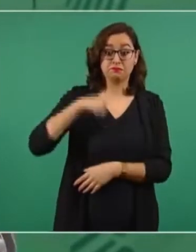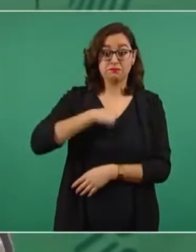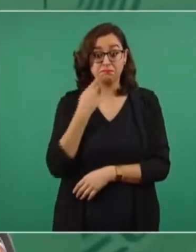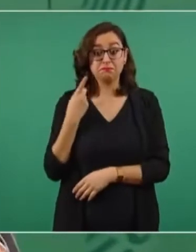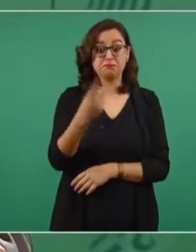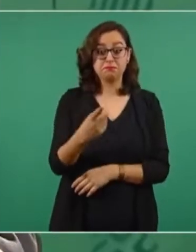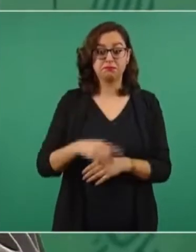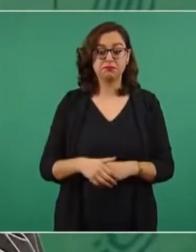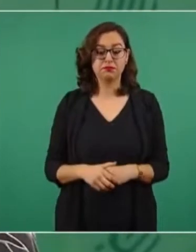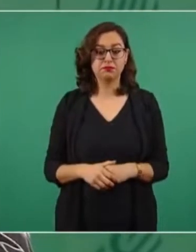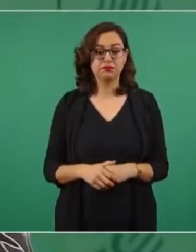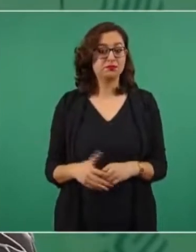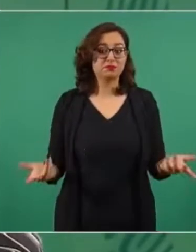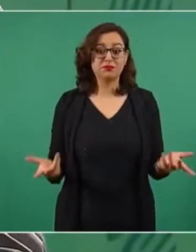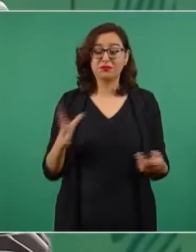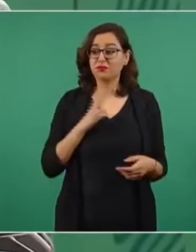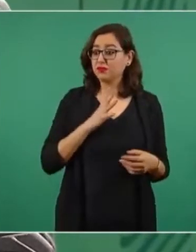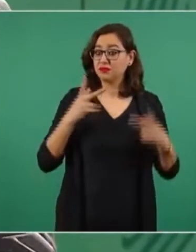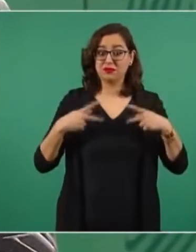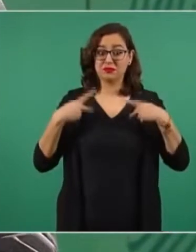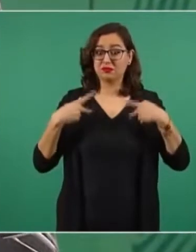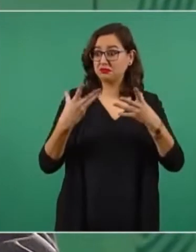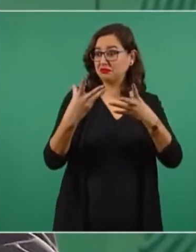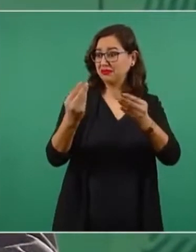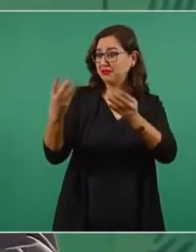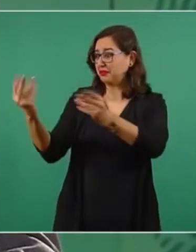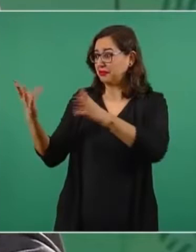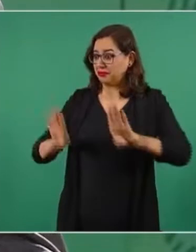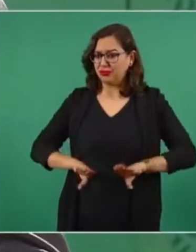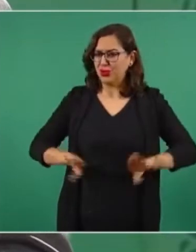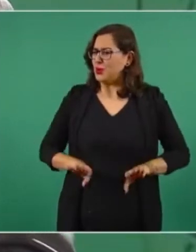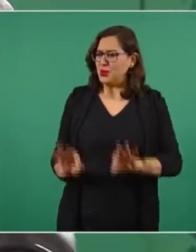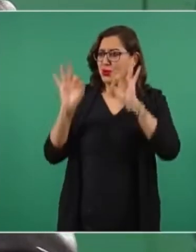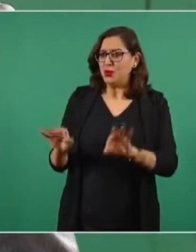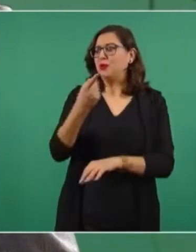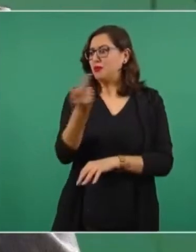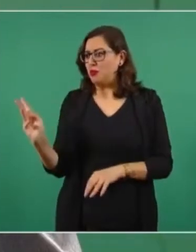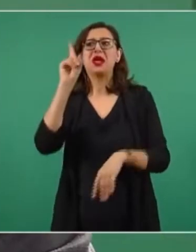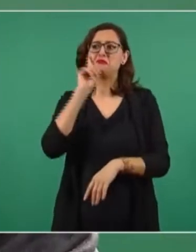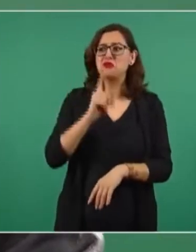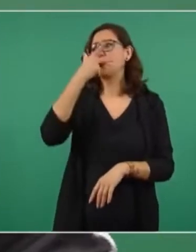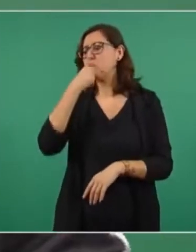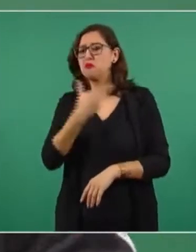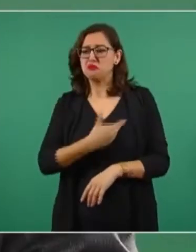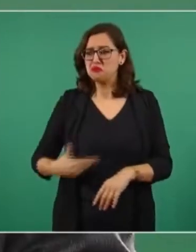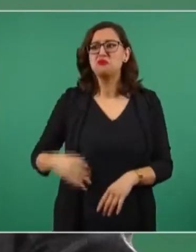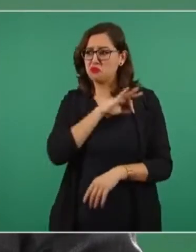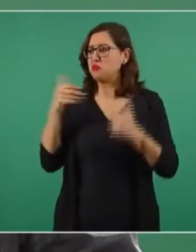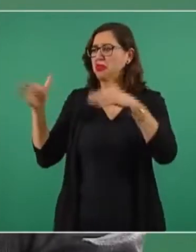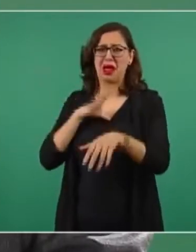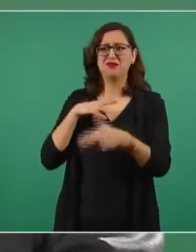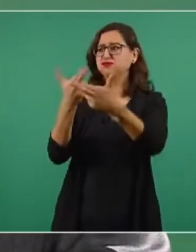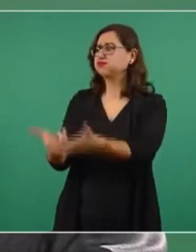Nosotros tenemos muchísimos con posibilidad de llegar a ser presidentes, mujeres y hombres. Los problemas los tienen ellos.